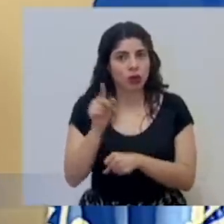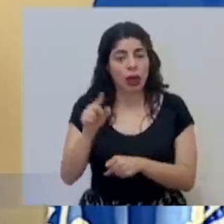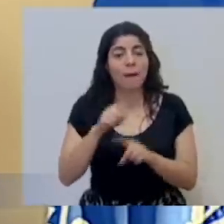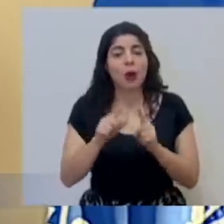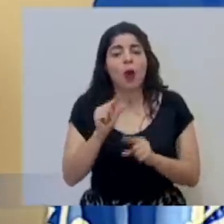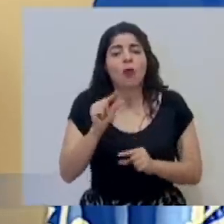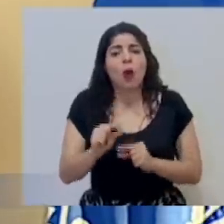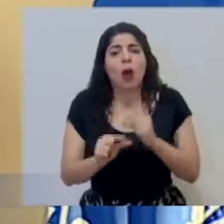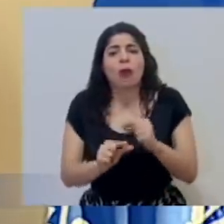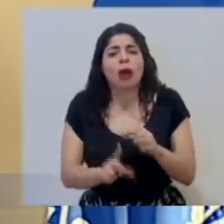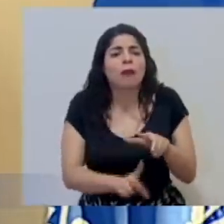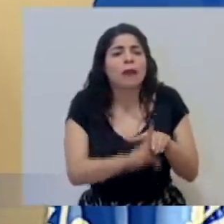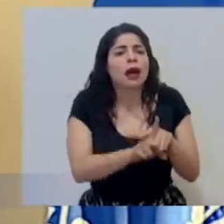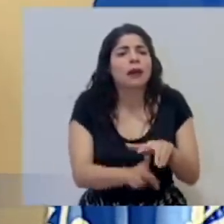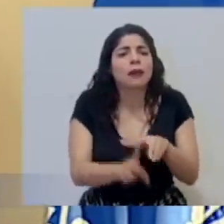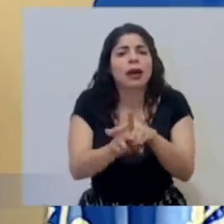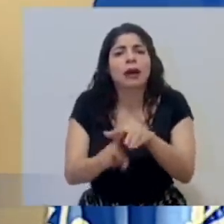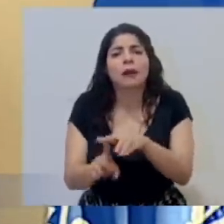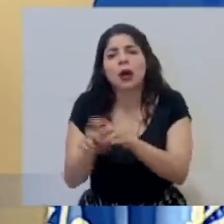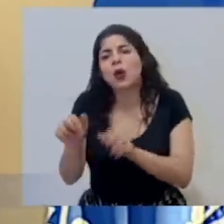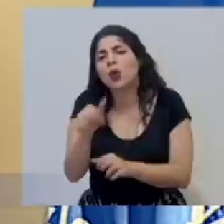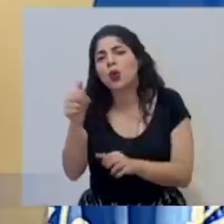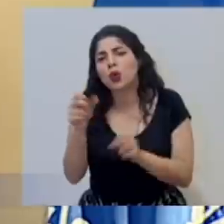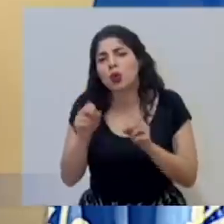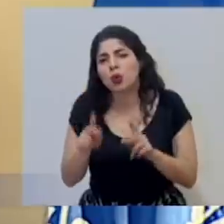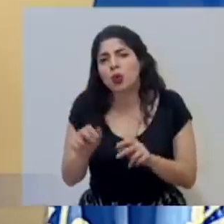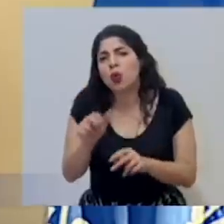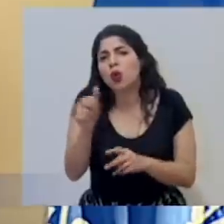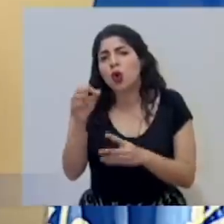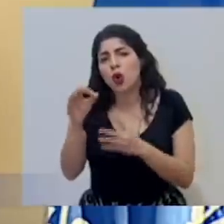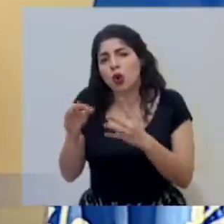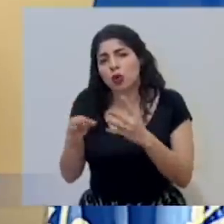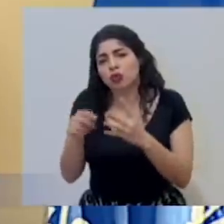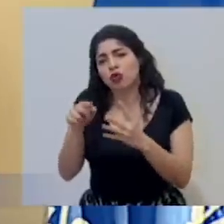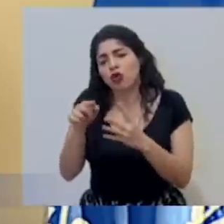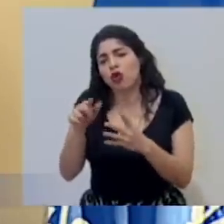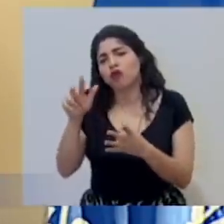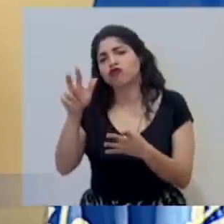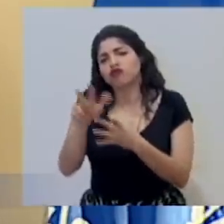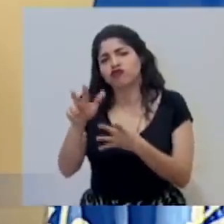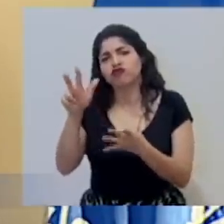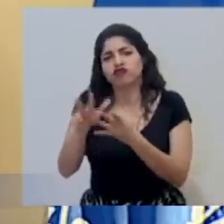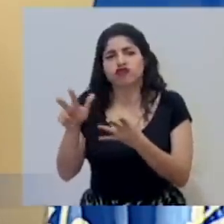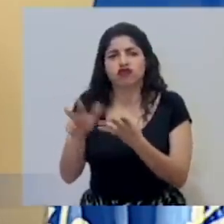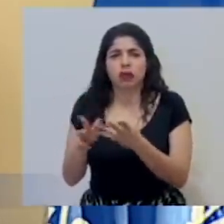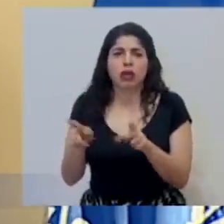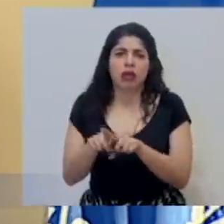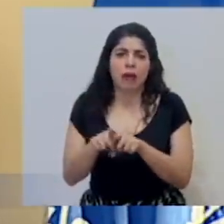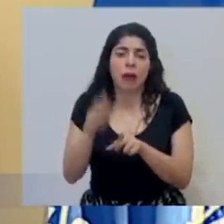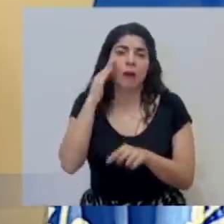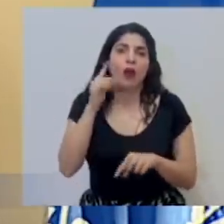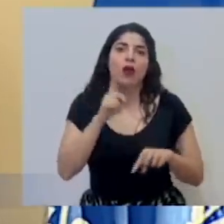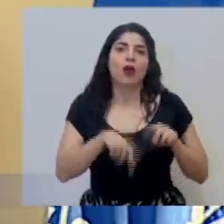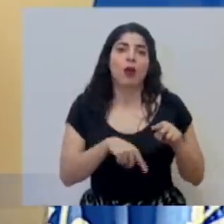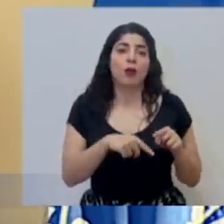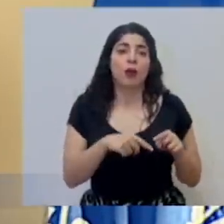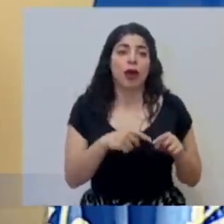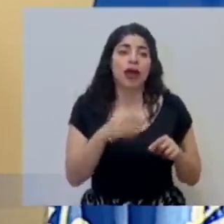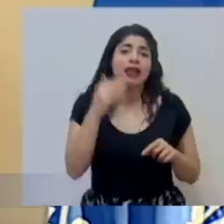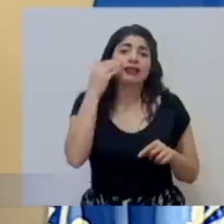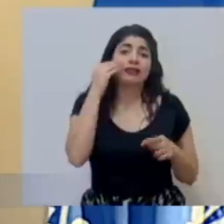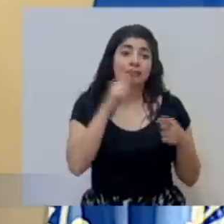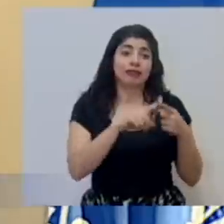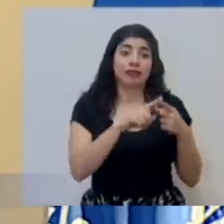Pero poco a poco han ido surgiendo otras oportunidades y otras alternativas que tenemos también que validarlas, porque no podemos tampoco trabajar con tecnologías que si bien